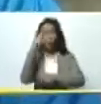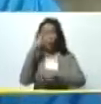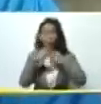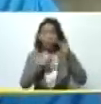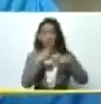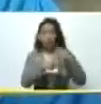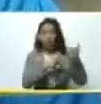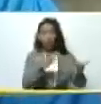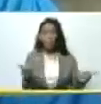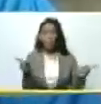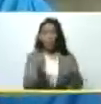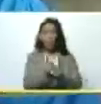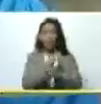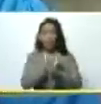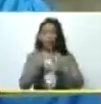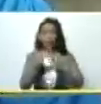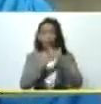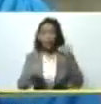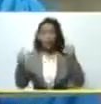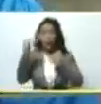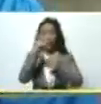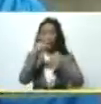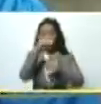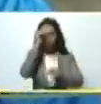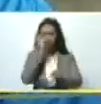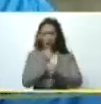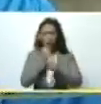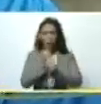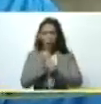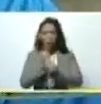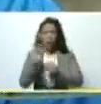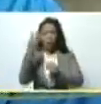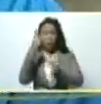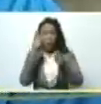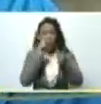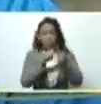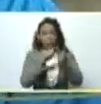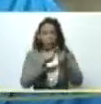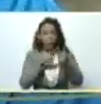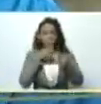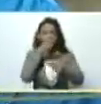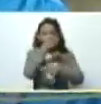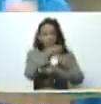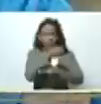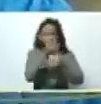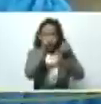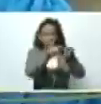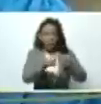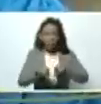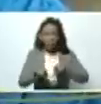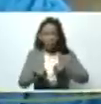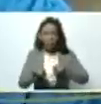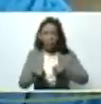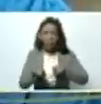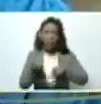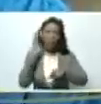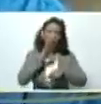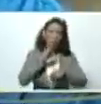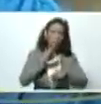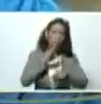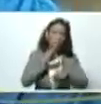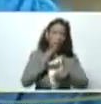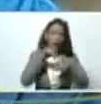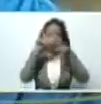de pequeña escala y alto rendimiento esa es la primera la segunda ir de la agricultura de los agrotóxicos a los